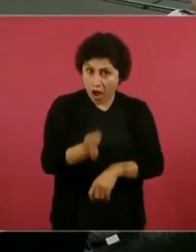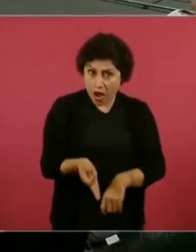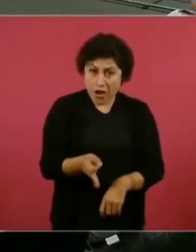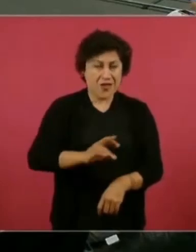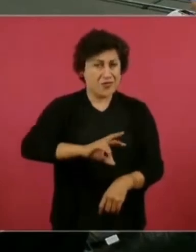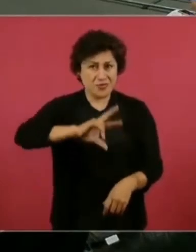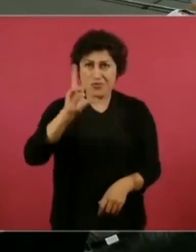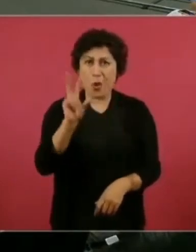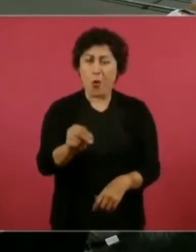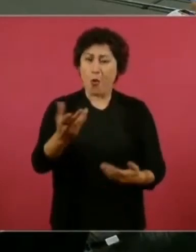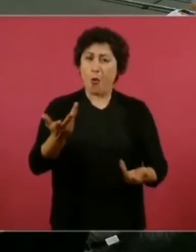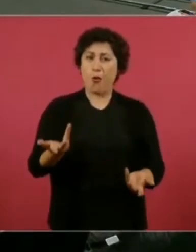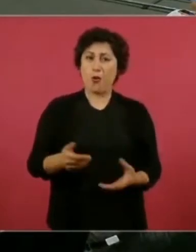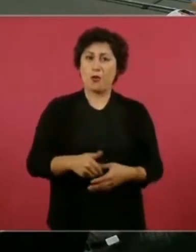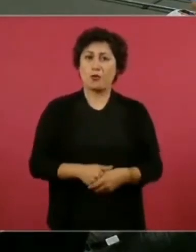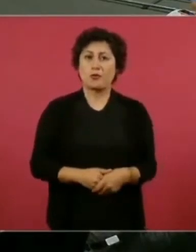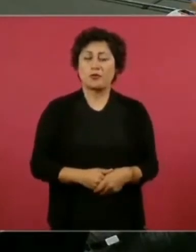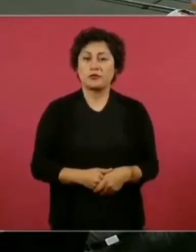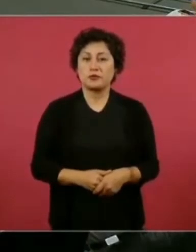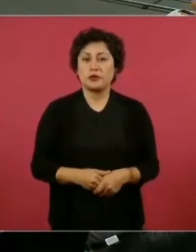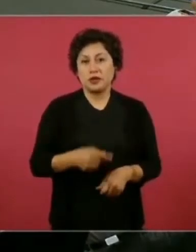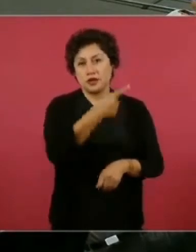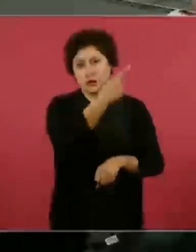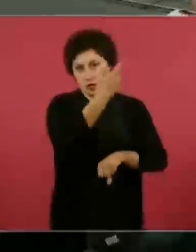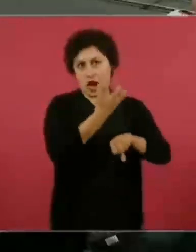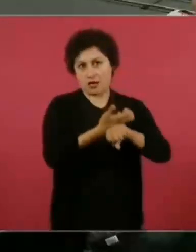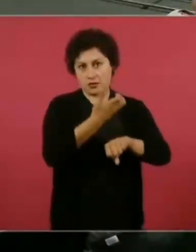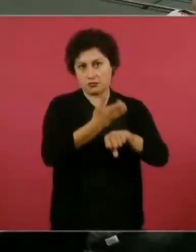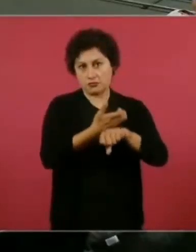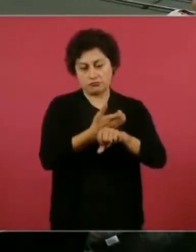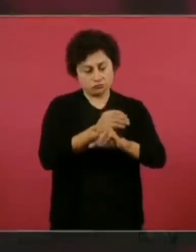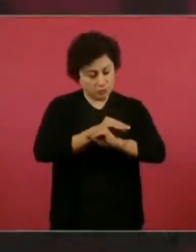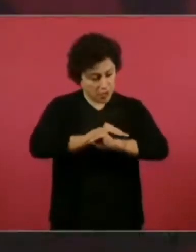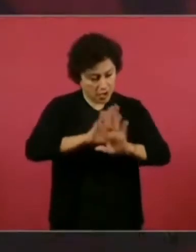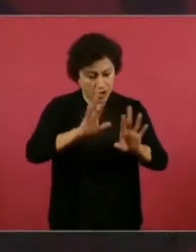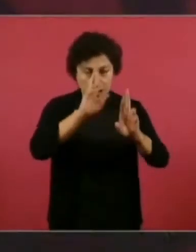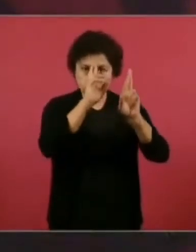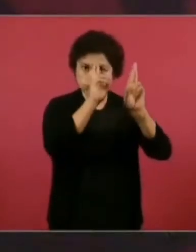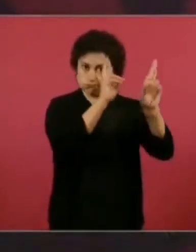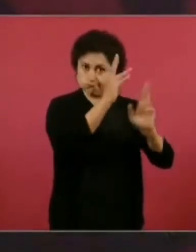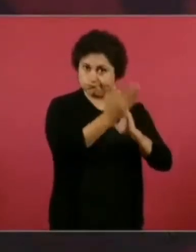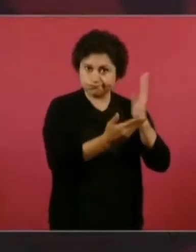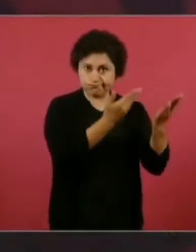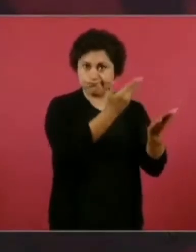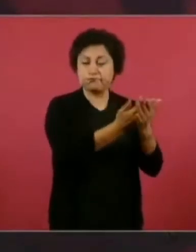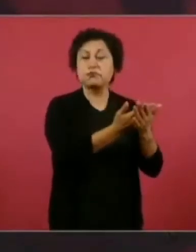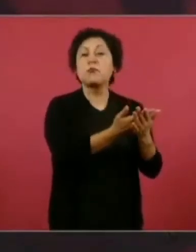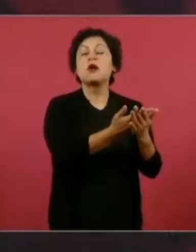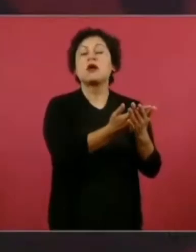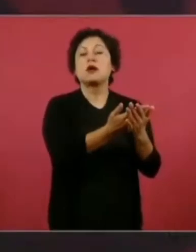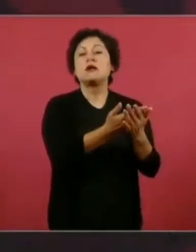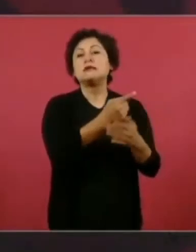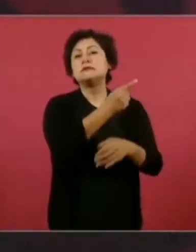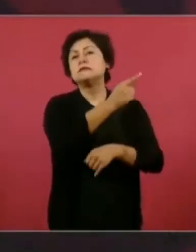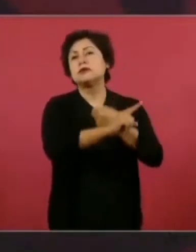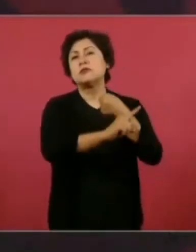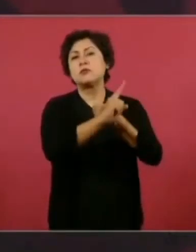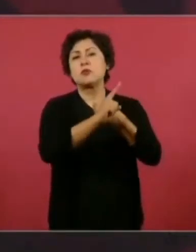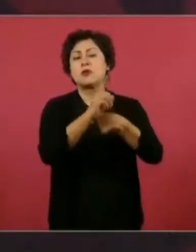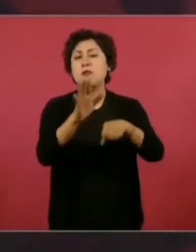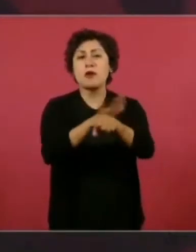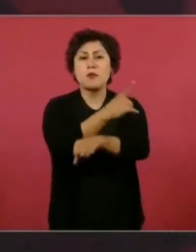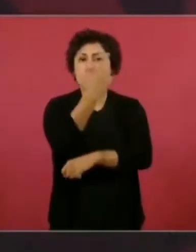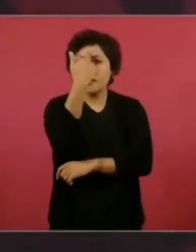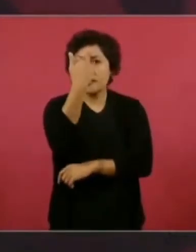tienen en Estados Unidos, vivo también con todo respeto, es porque no atendieron las causas, no están